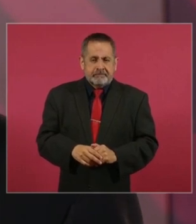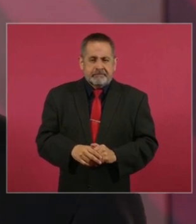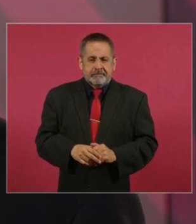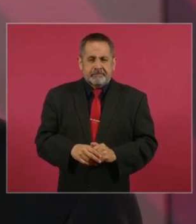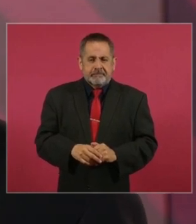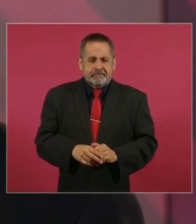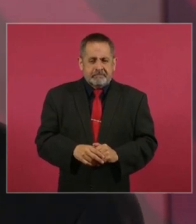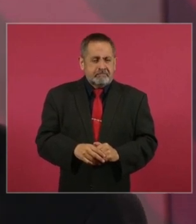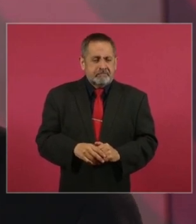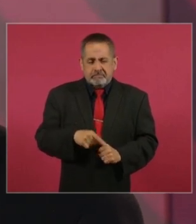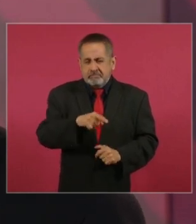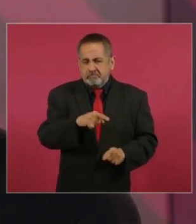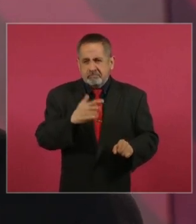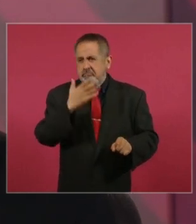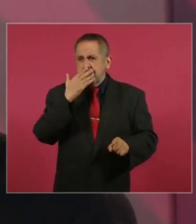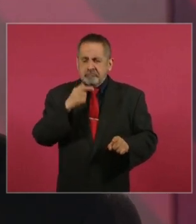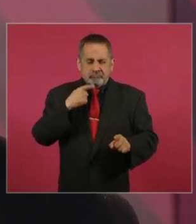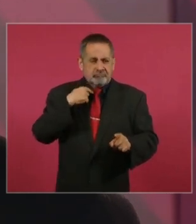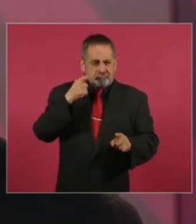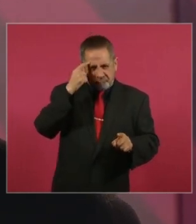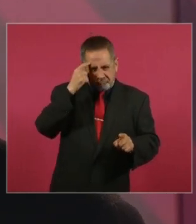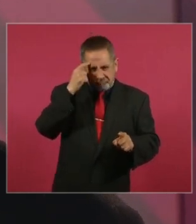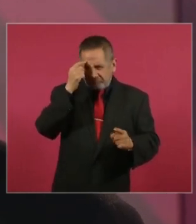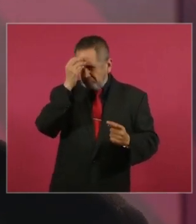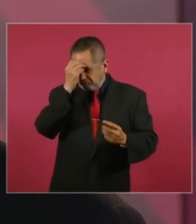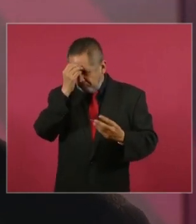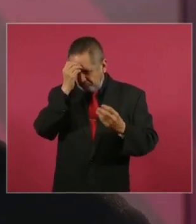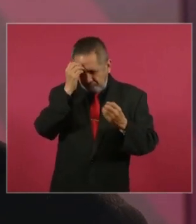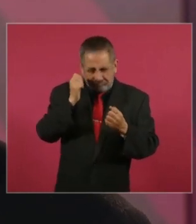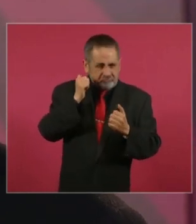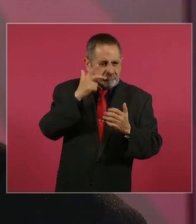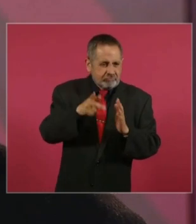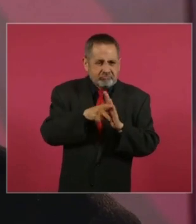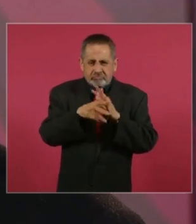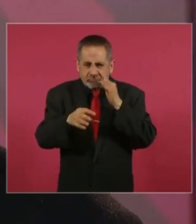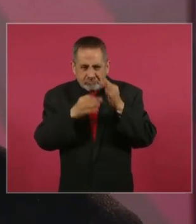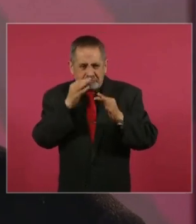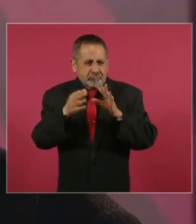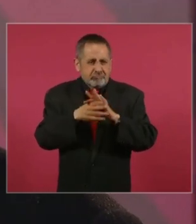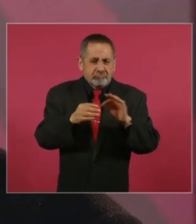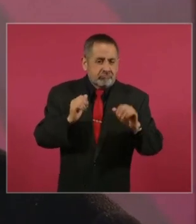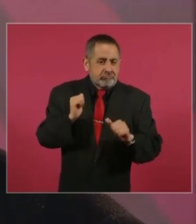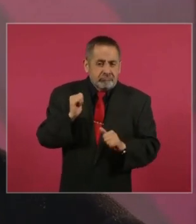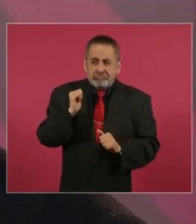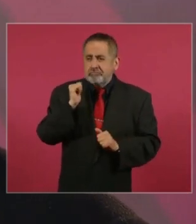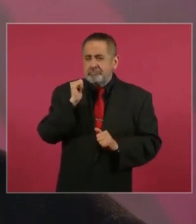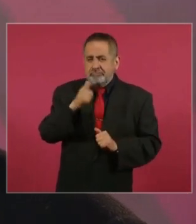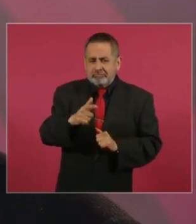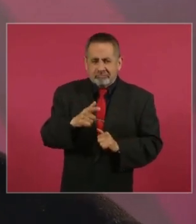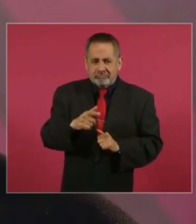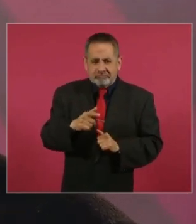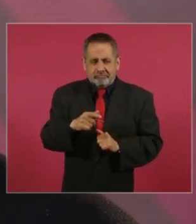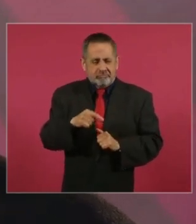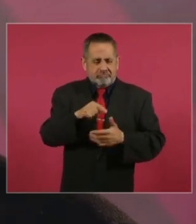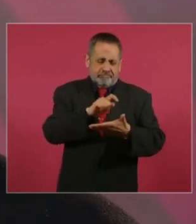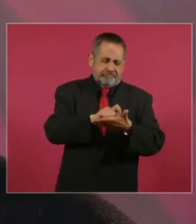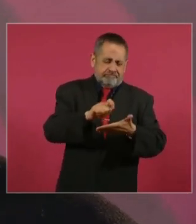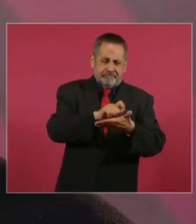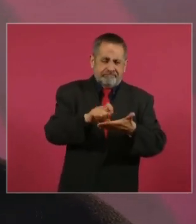reflexión, información, reportaje, editorial